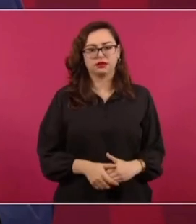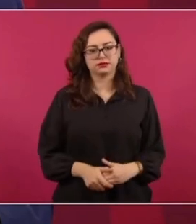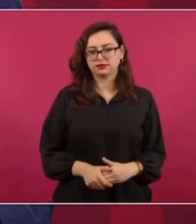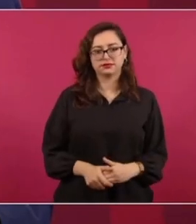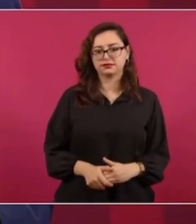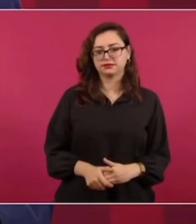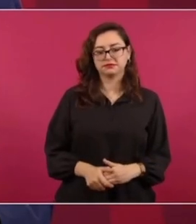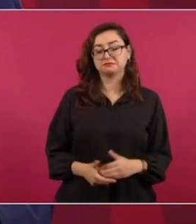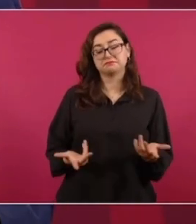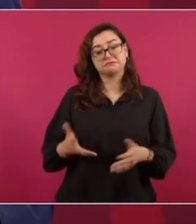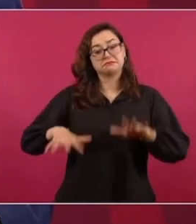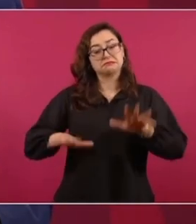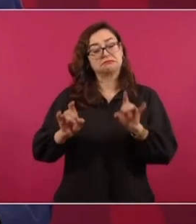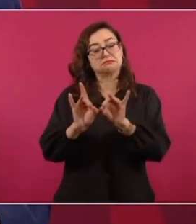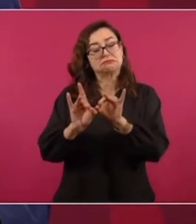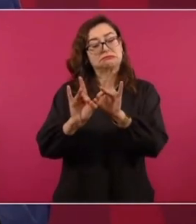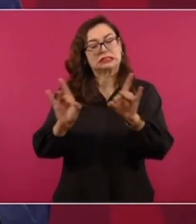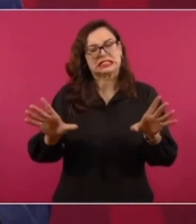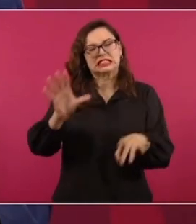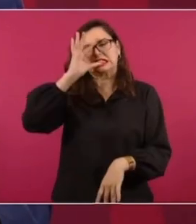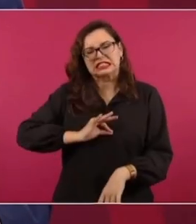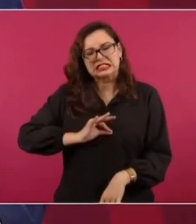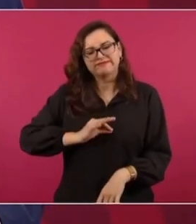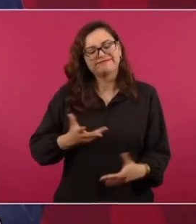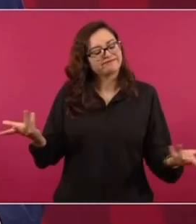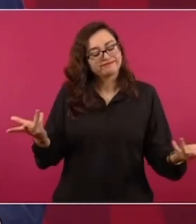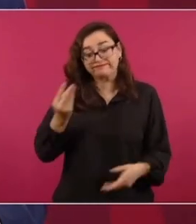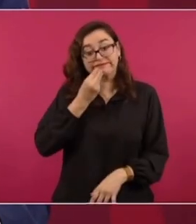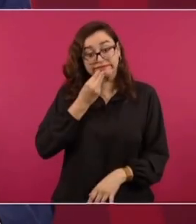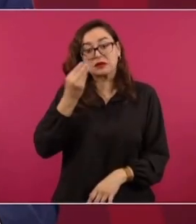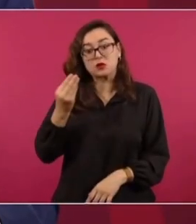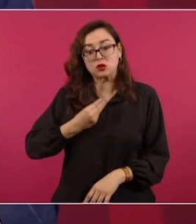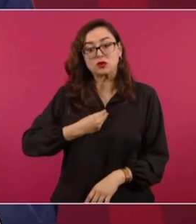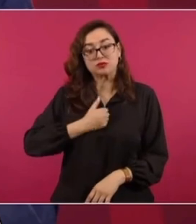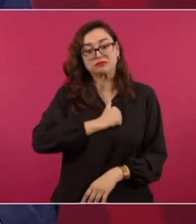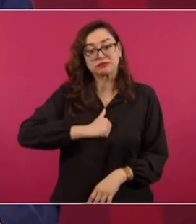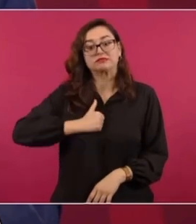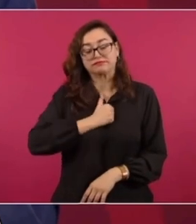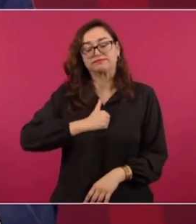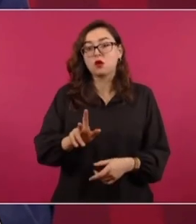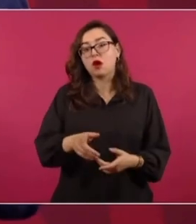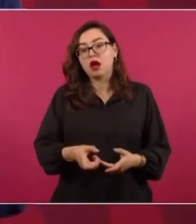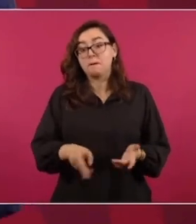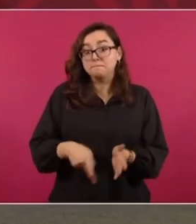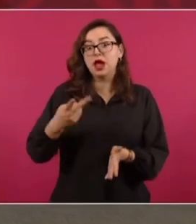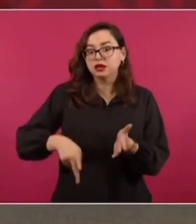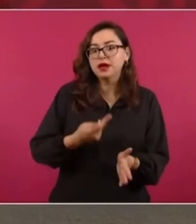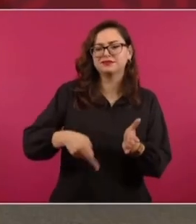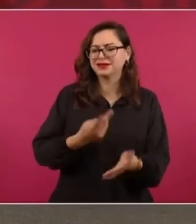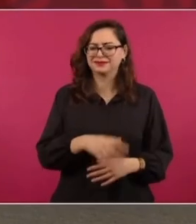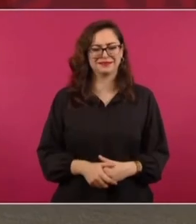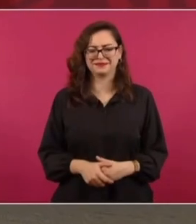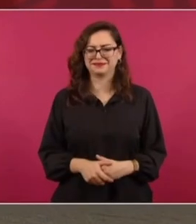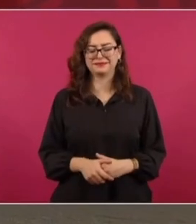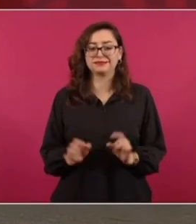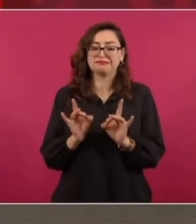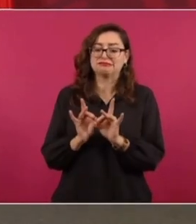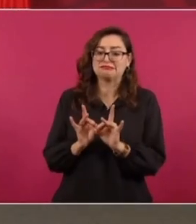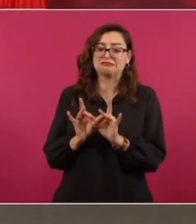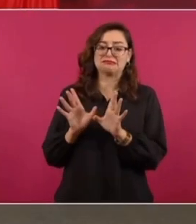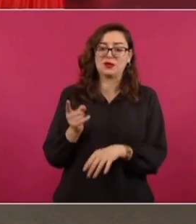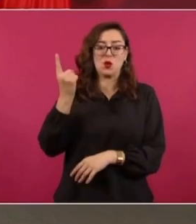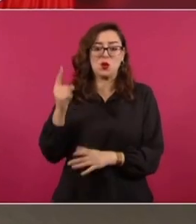Pero sí aplica el que lamentablemente es la excepción, no es la regla. Desde luego se nos presenta esta situación